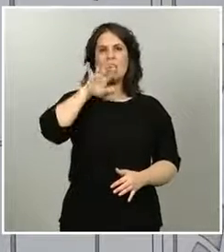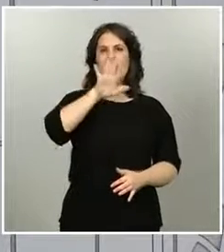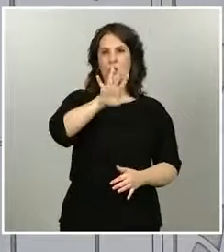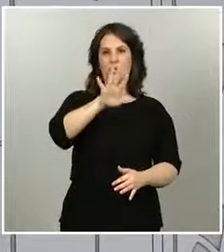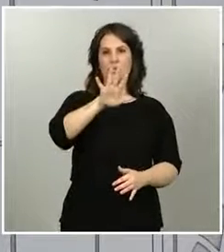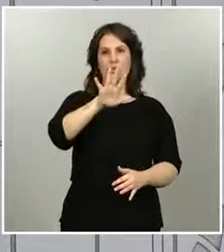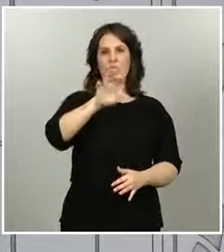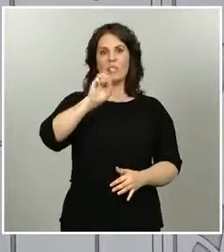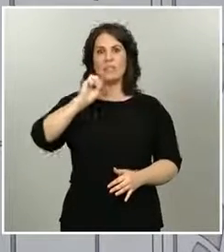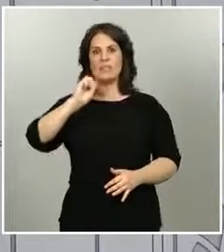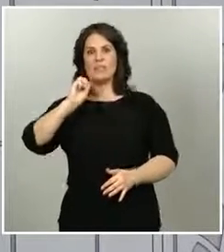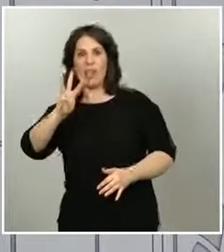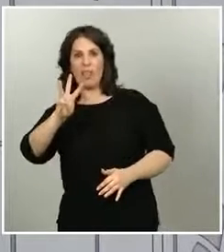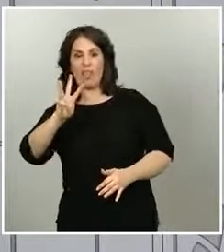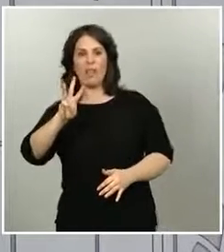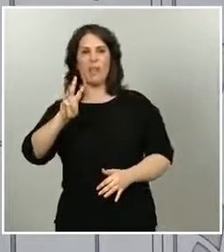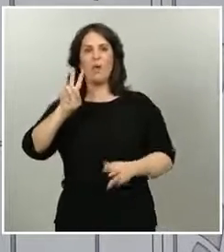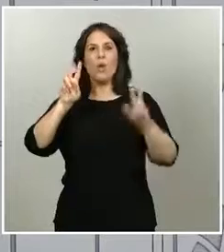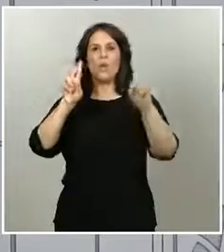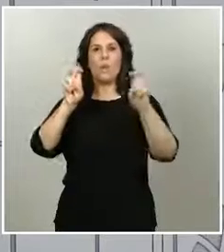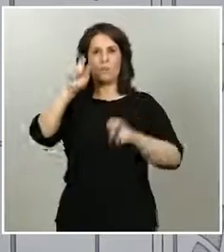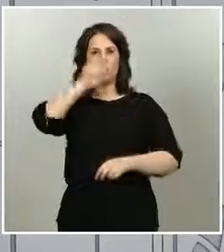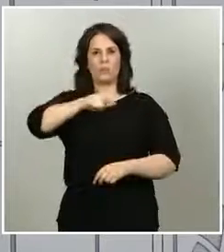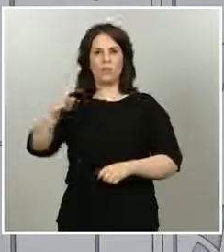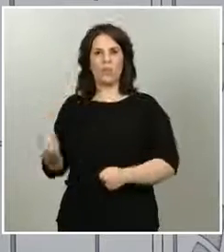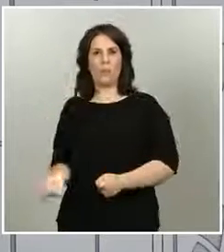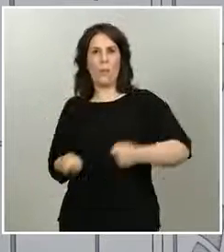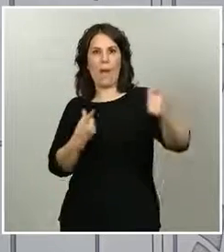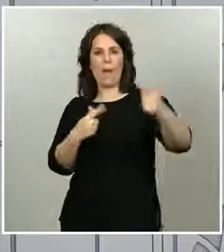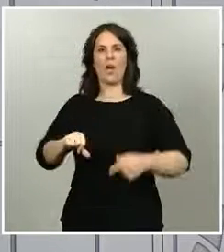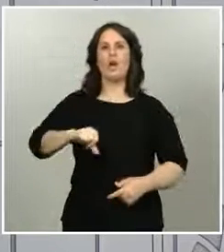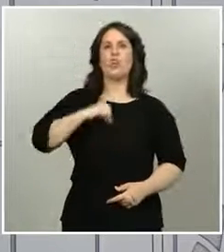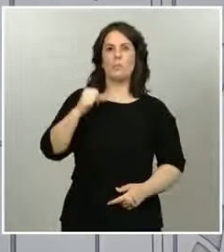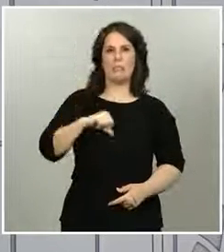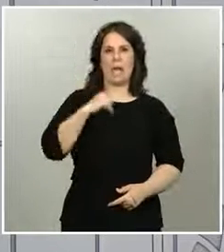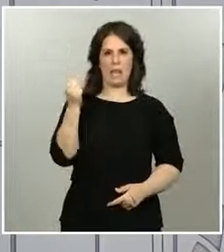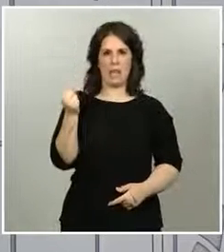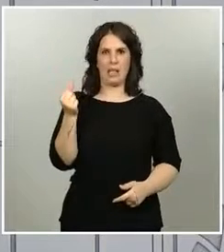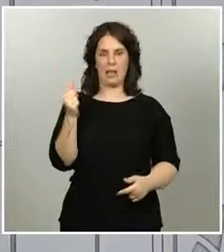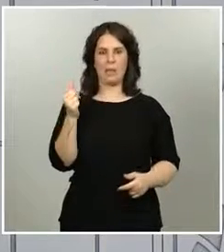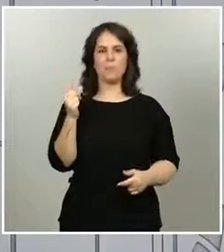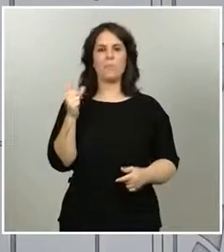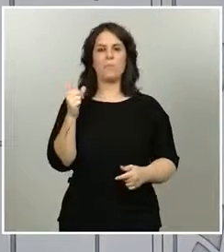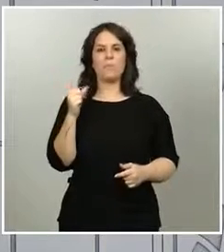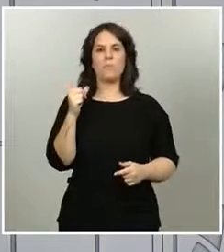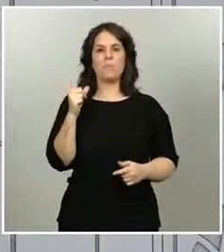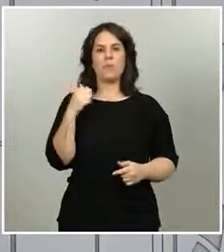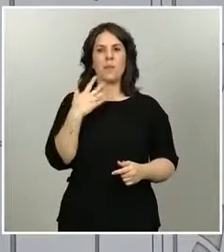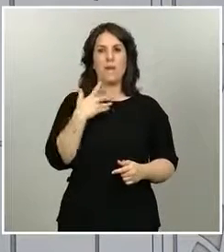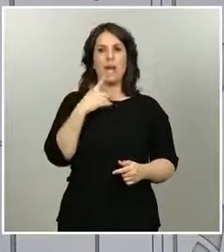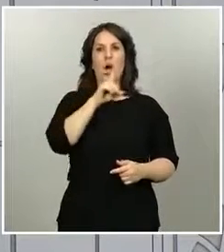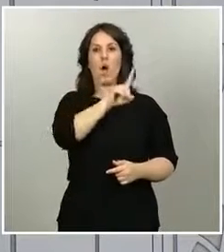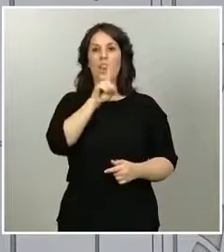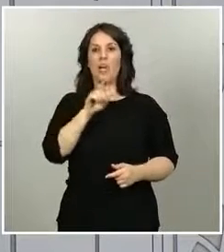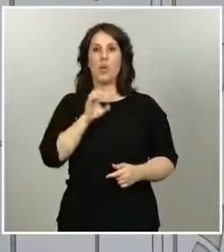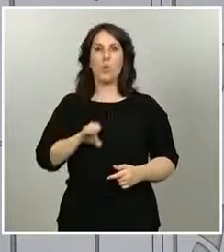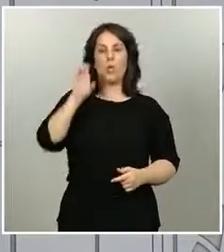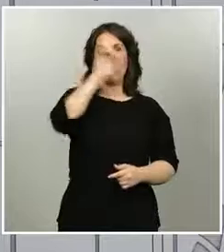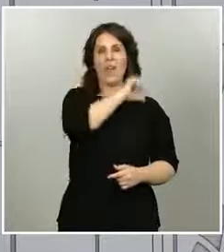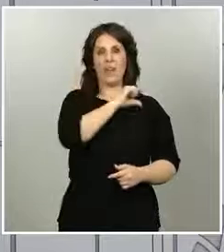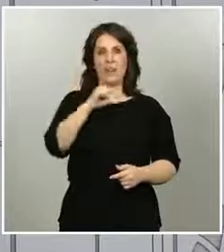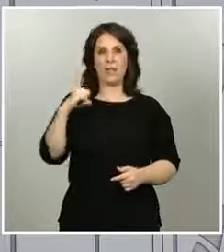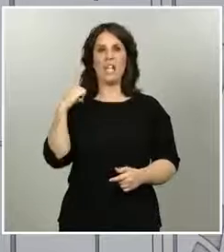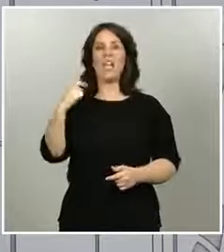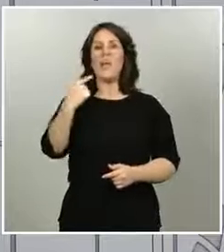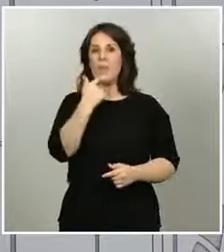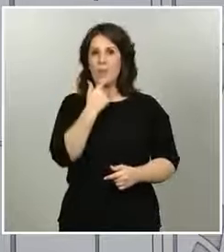hospitalizados, notificados como nuevos hospitalizados, y 11 comunidades han declarado menos de 10 nuevos